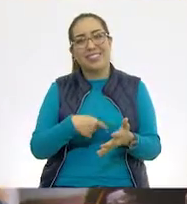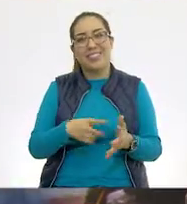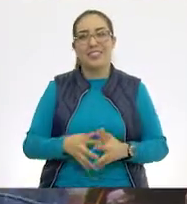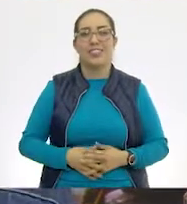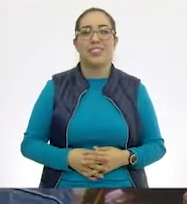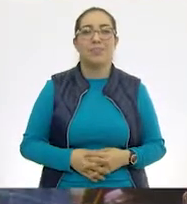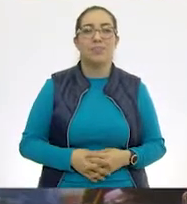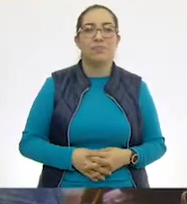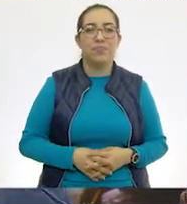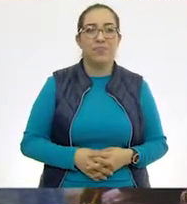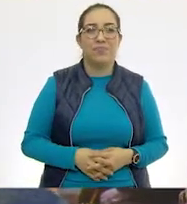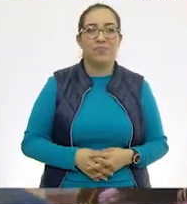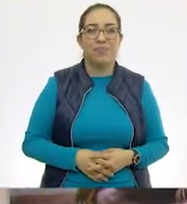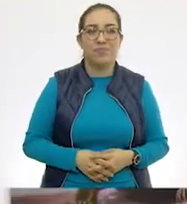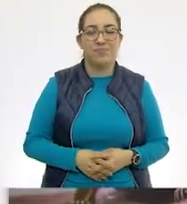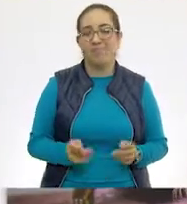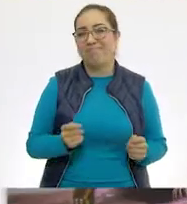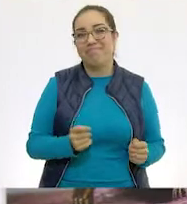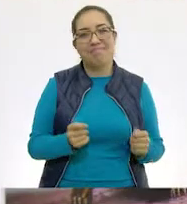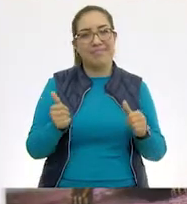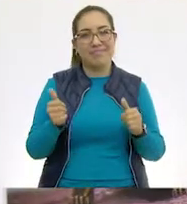Tache. Muy bien. Vámonos de aquí.